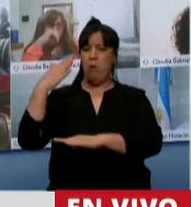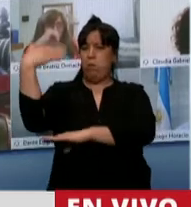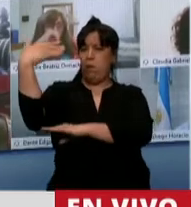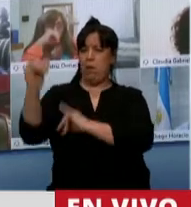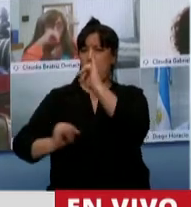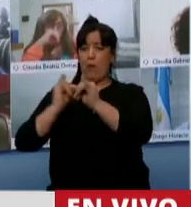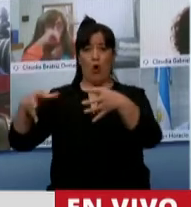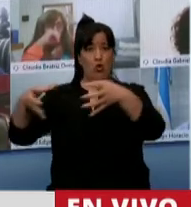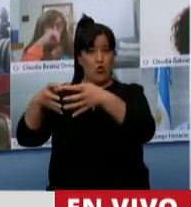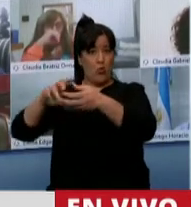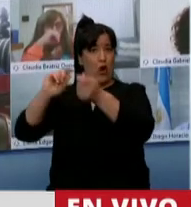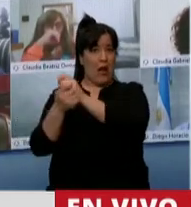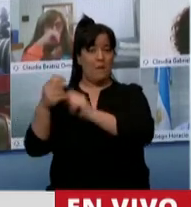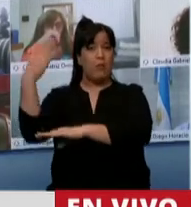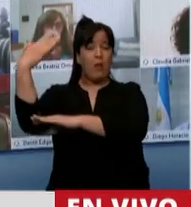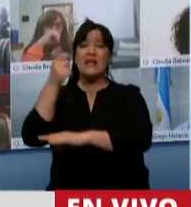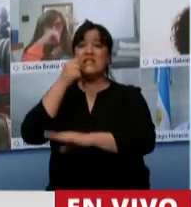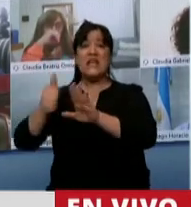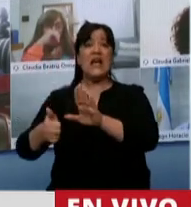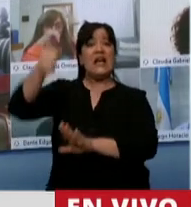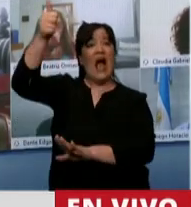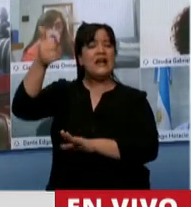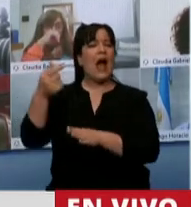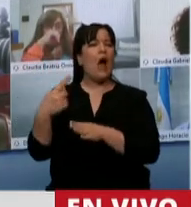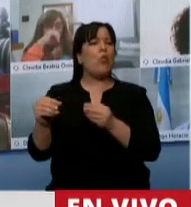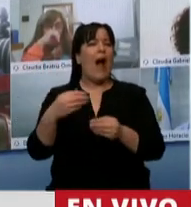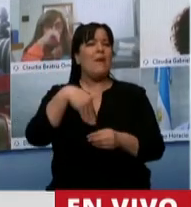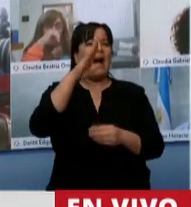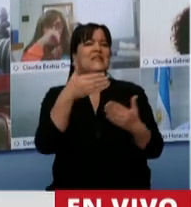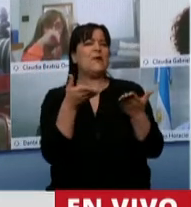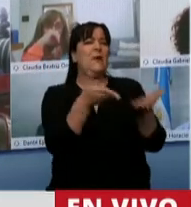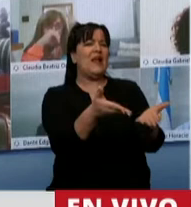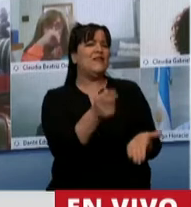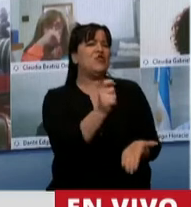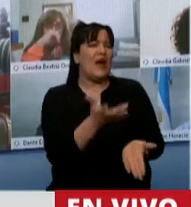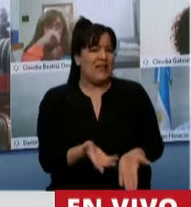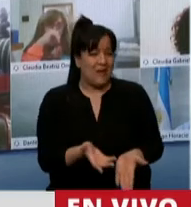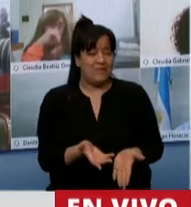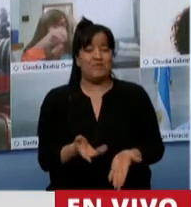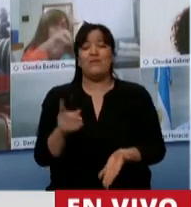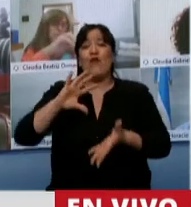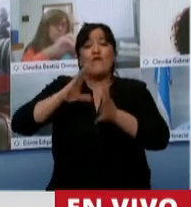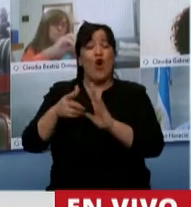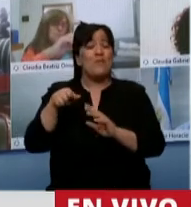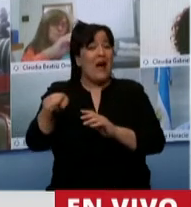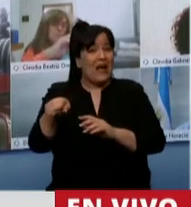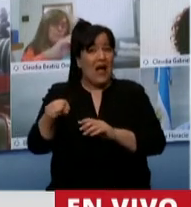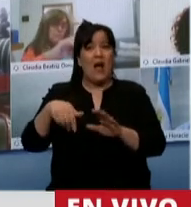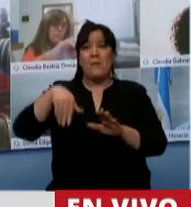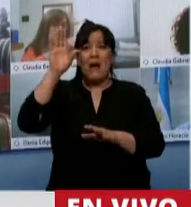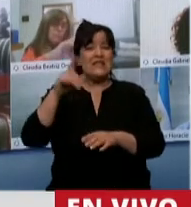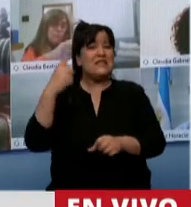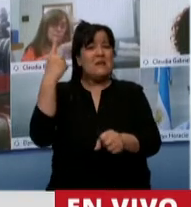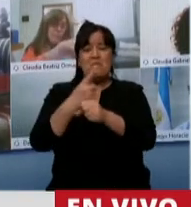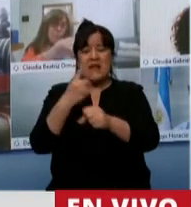del bloque de Cambiemos hubiera triunfado. La característica principal de este sector ante esta crisis es que fue el sector que